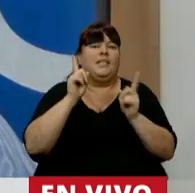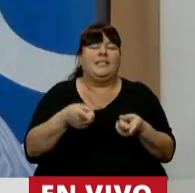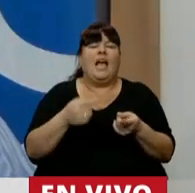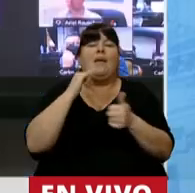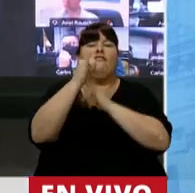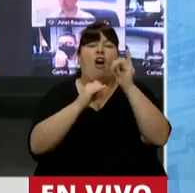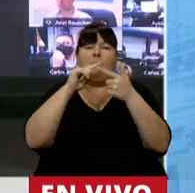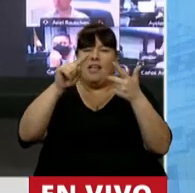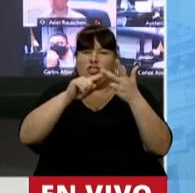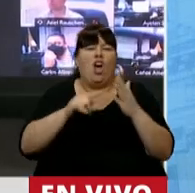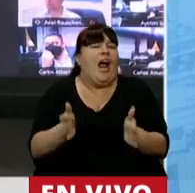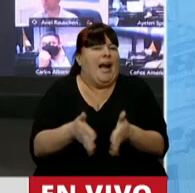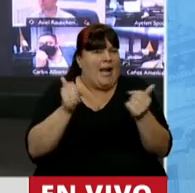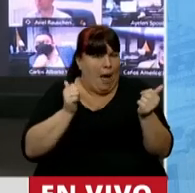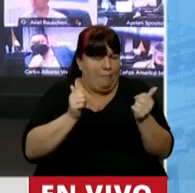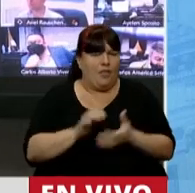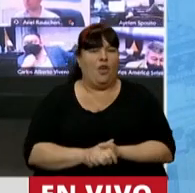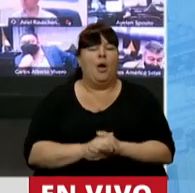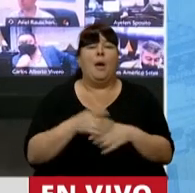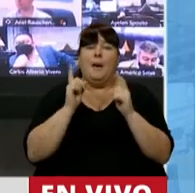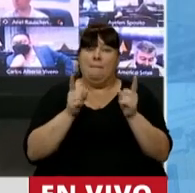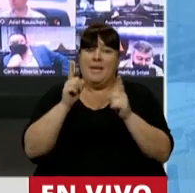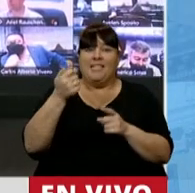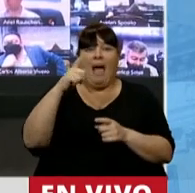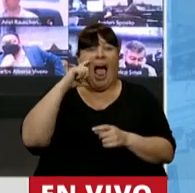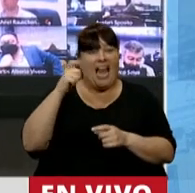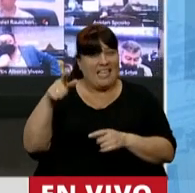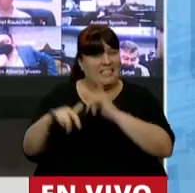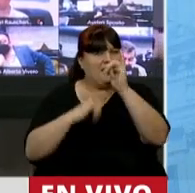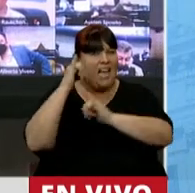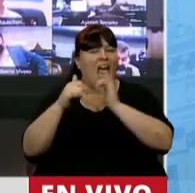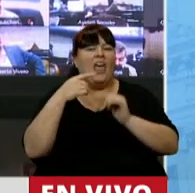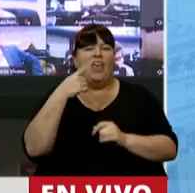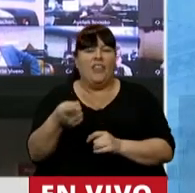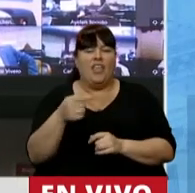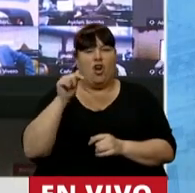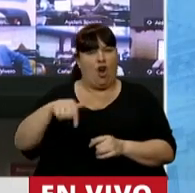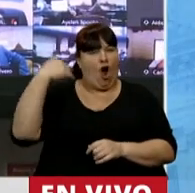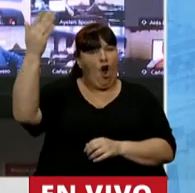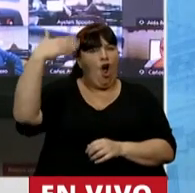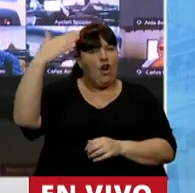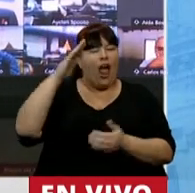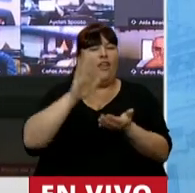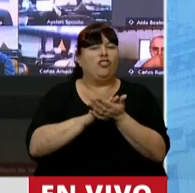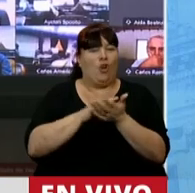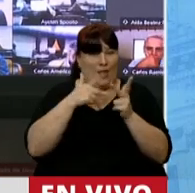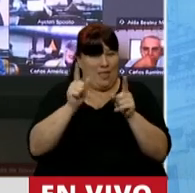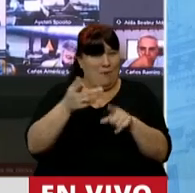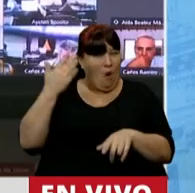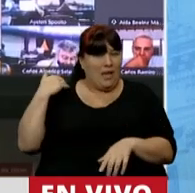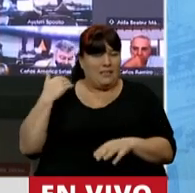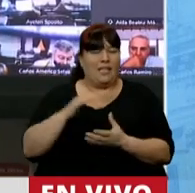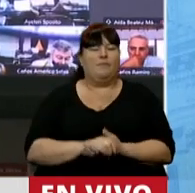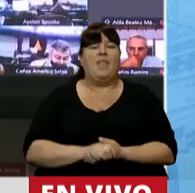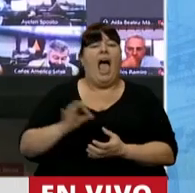una serie de datos rápidos que la propia Alicia Bárcenas expresó en estas jornadas a las que hice referencia.